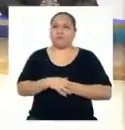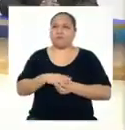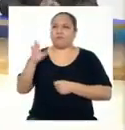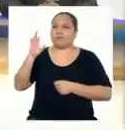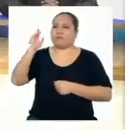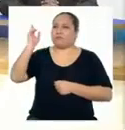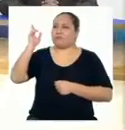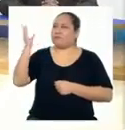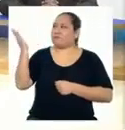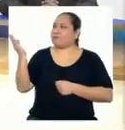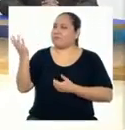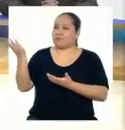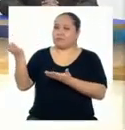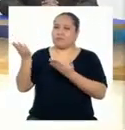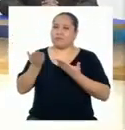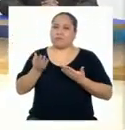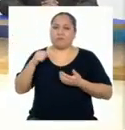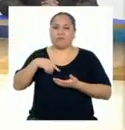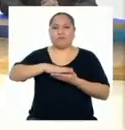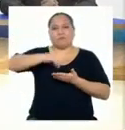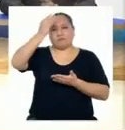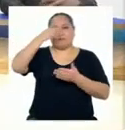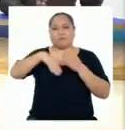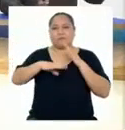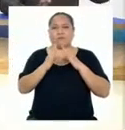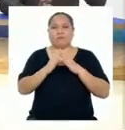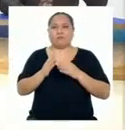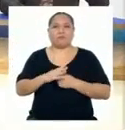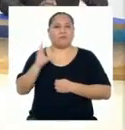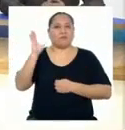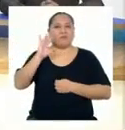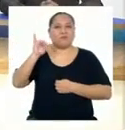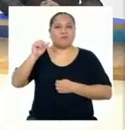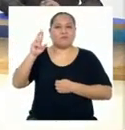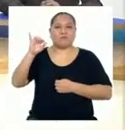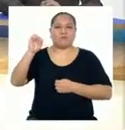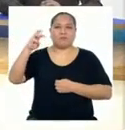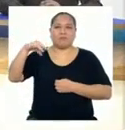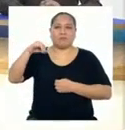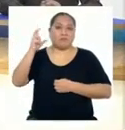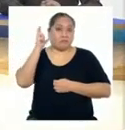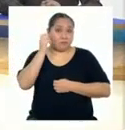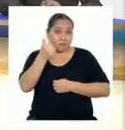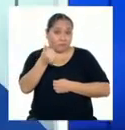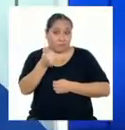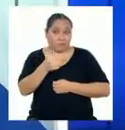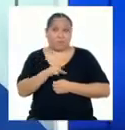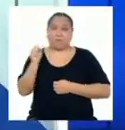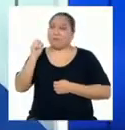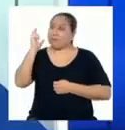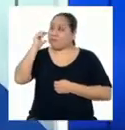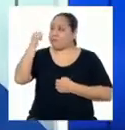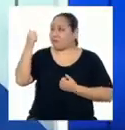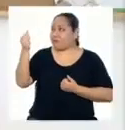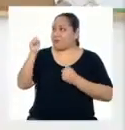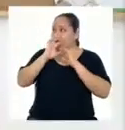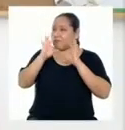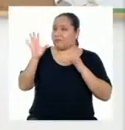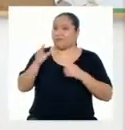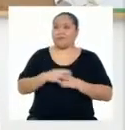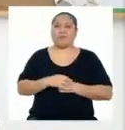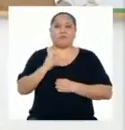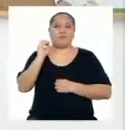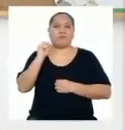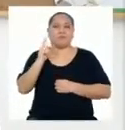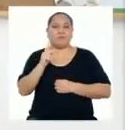¡Hola profesor Gustavo! ¡Bienvenido a Aprenda en Casa! Hola Yaremis, ¿me escuchas bien? Sí, se le escucha clarísimo.